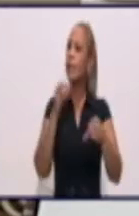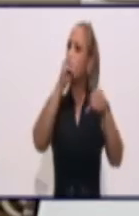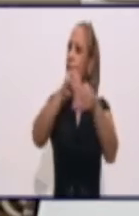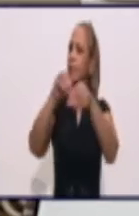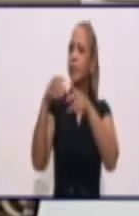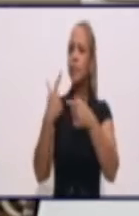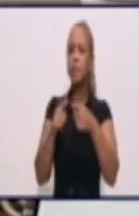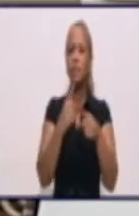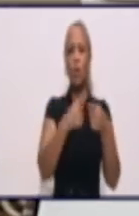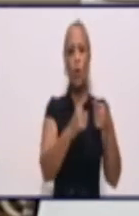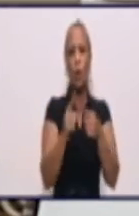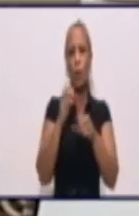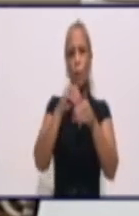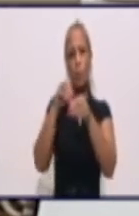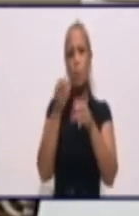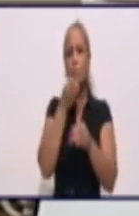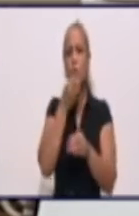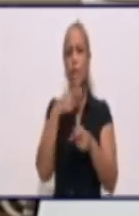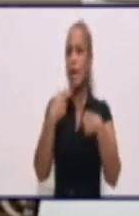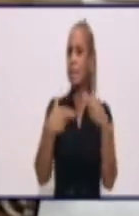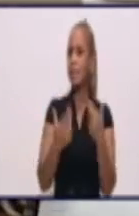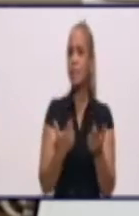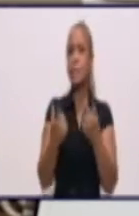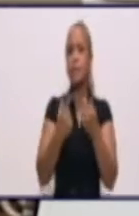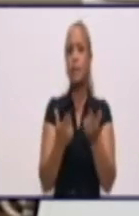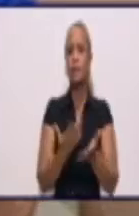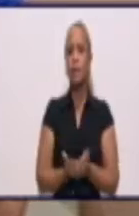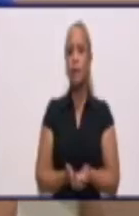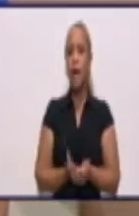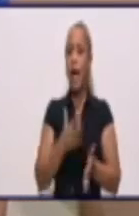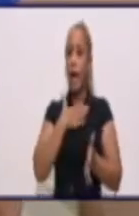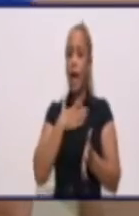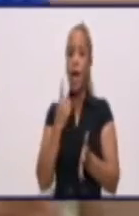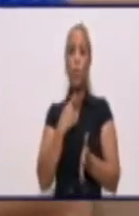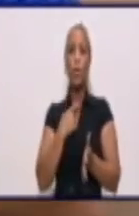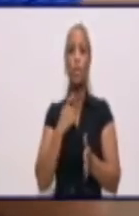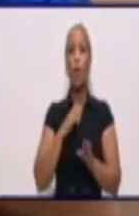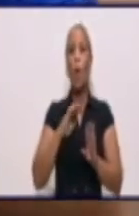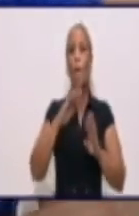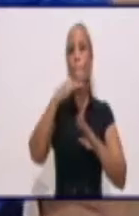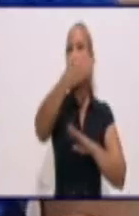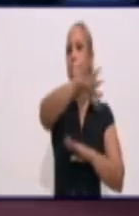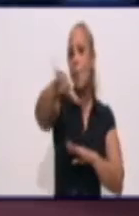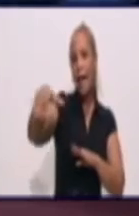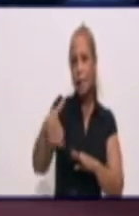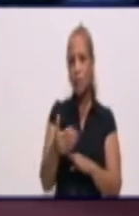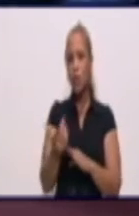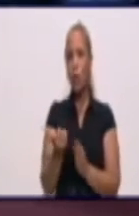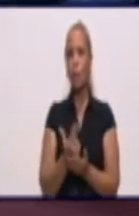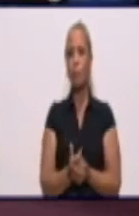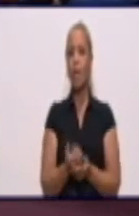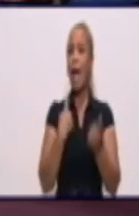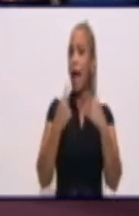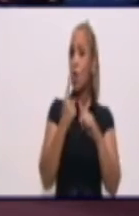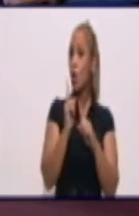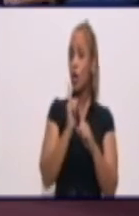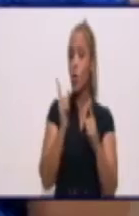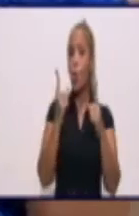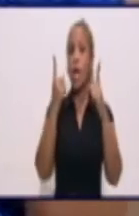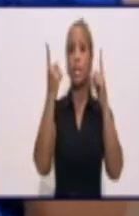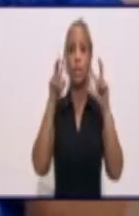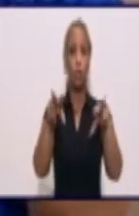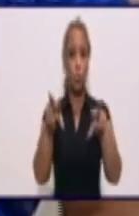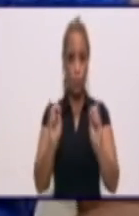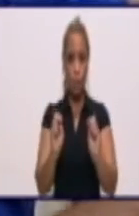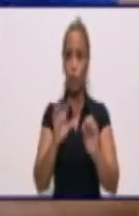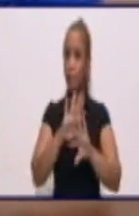puede hacerse cercano a A ver, para ayudarte, para ayudarte. Es una sección que no es nueva, ya la teníamos en